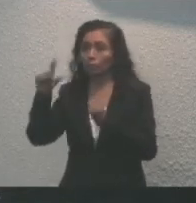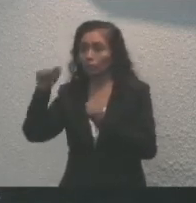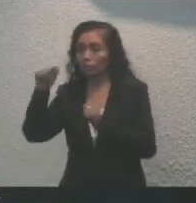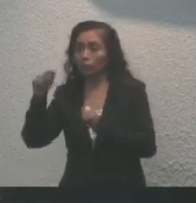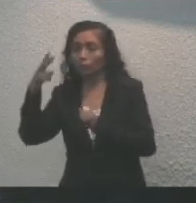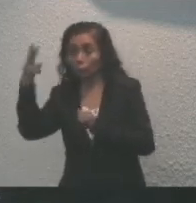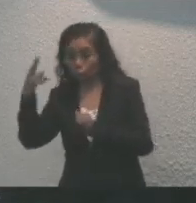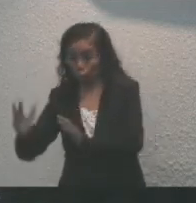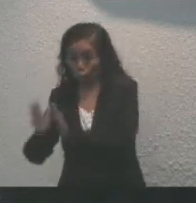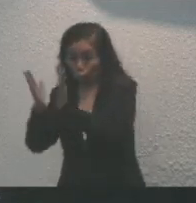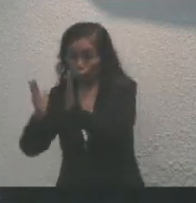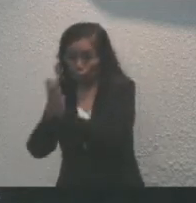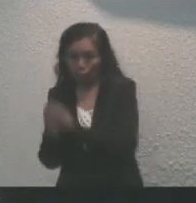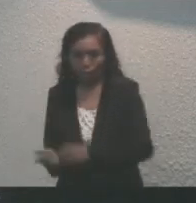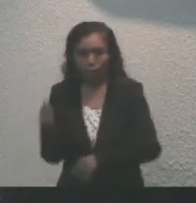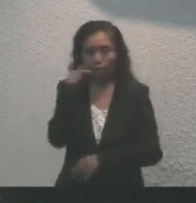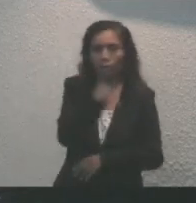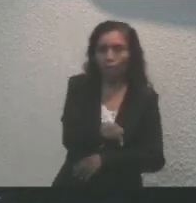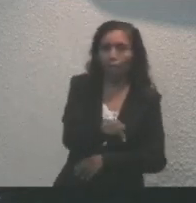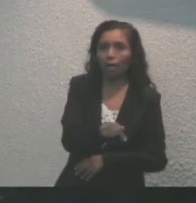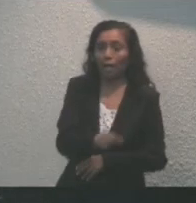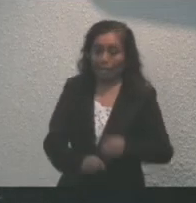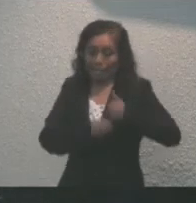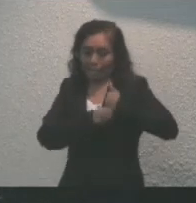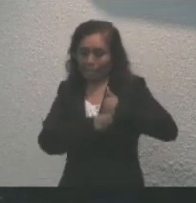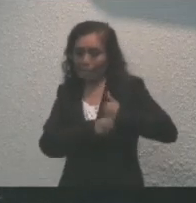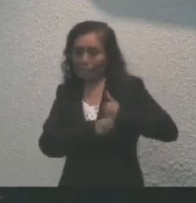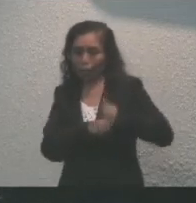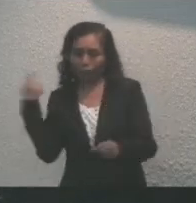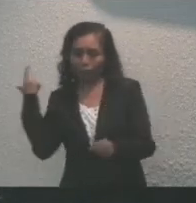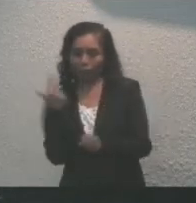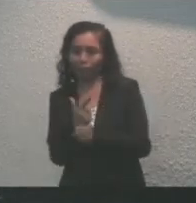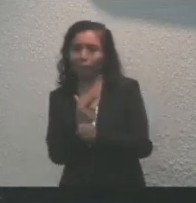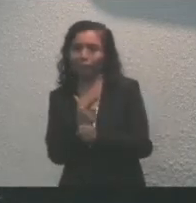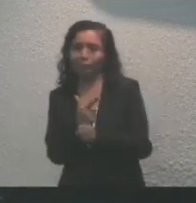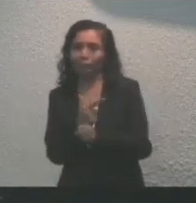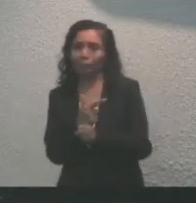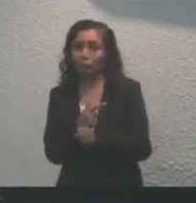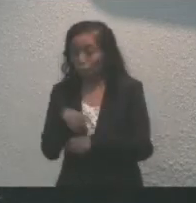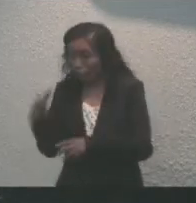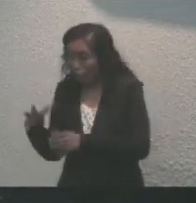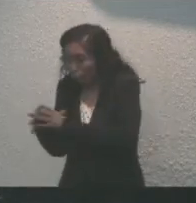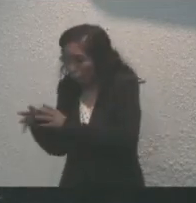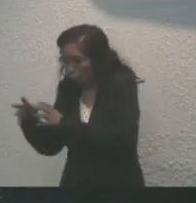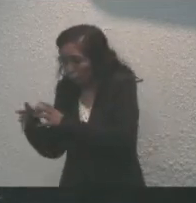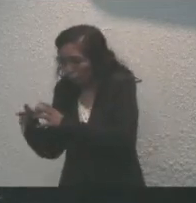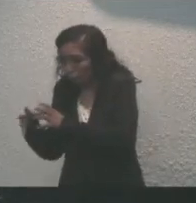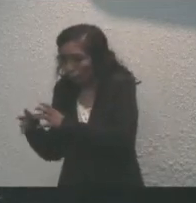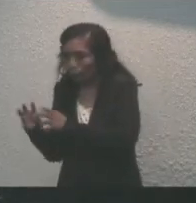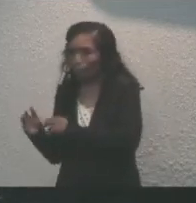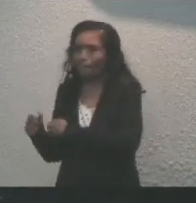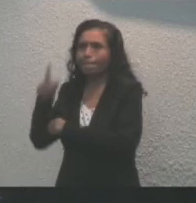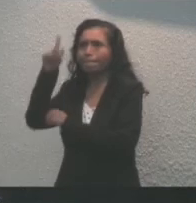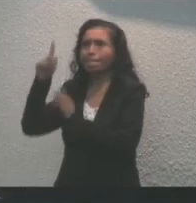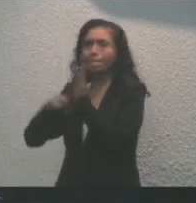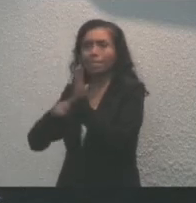Su presencia fue notada por el ejército de esa época, quienes organizaron expediciones con más de